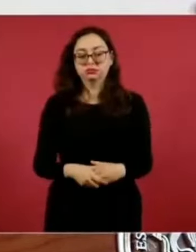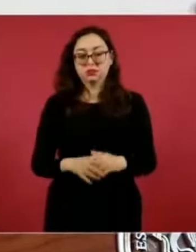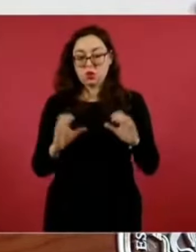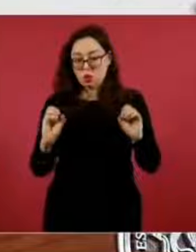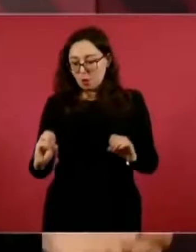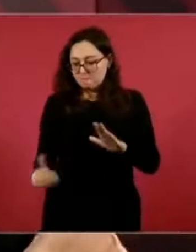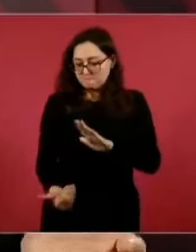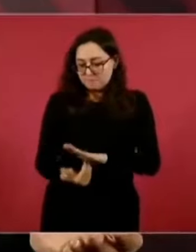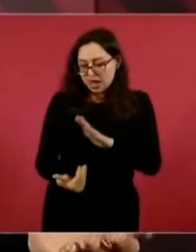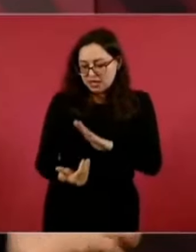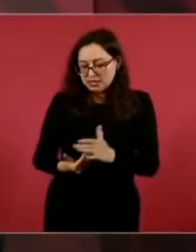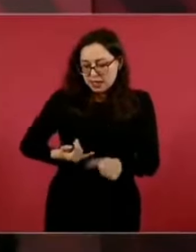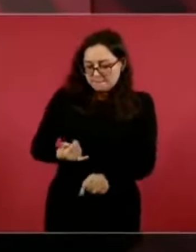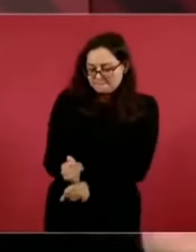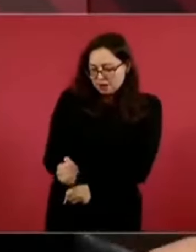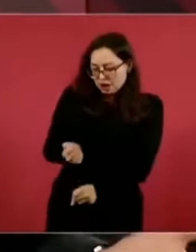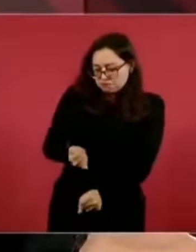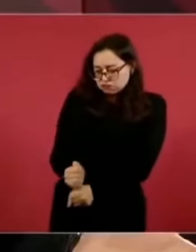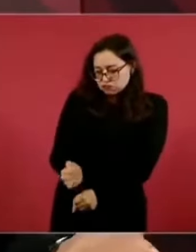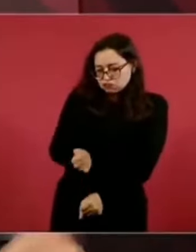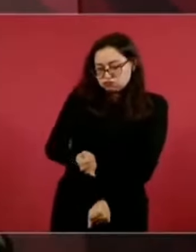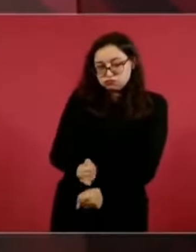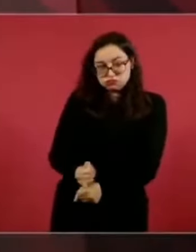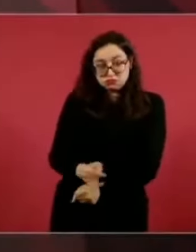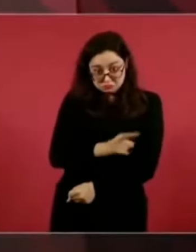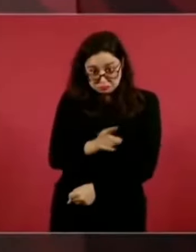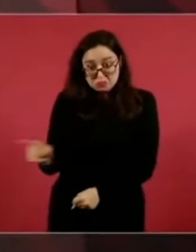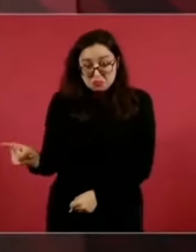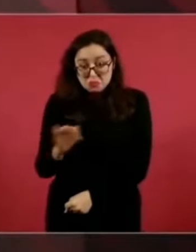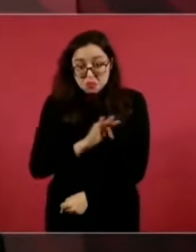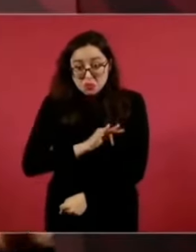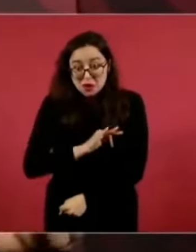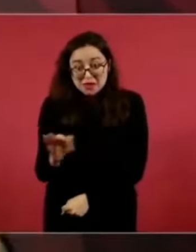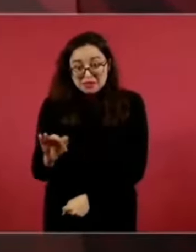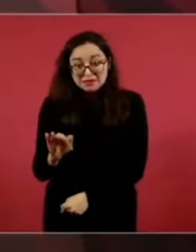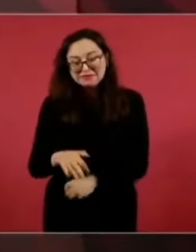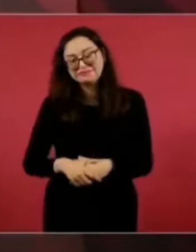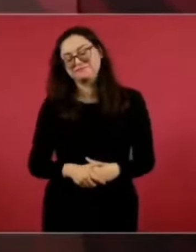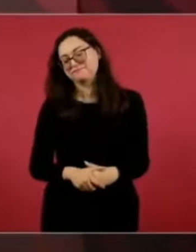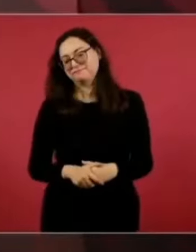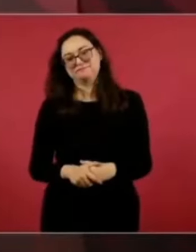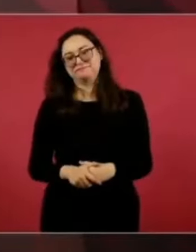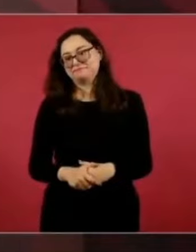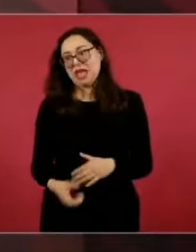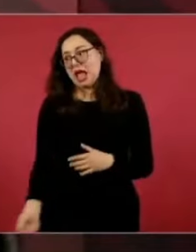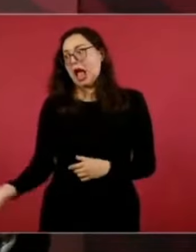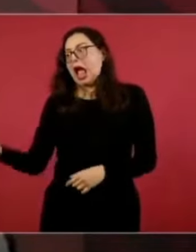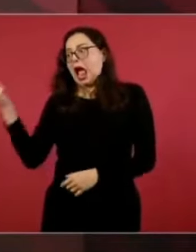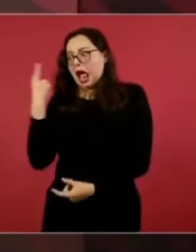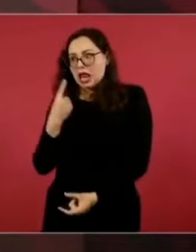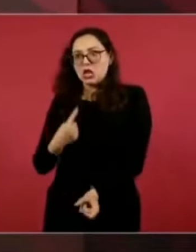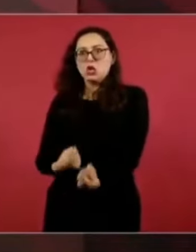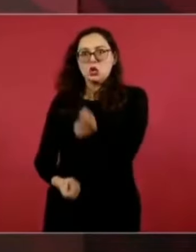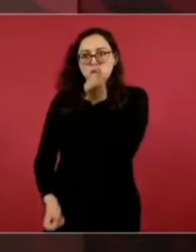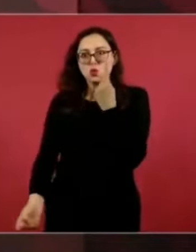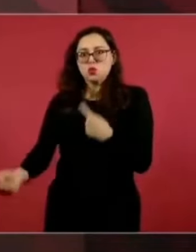mesa, el trabajo del carpintero es muy noble, es un oficio,